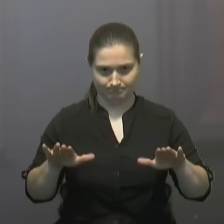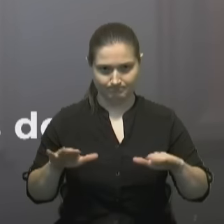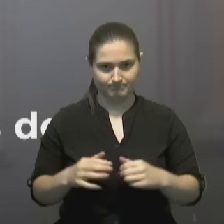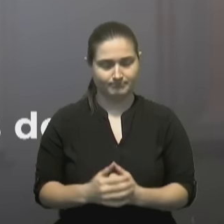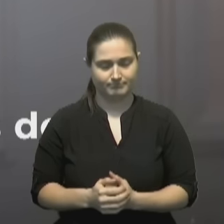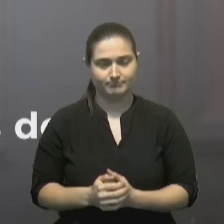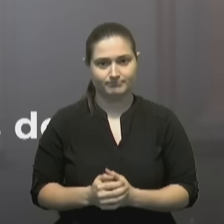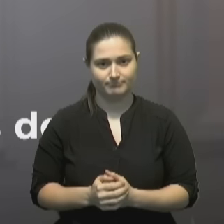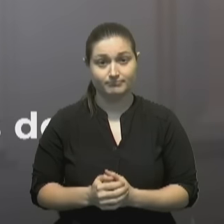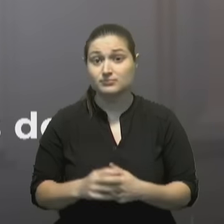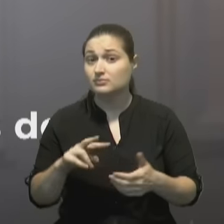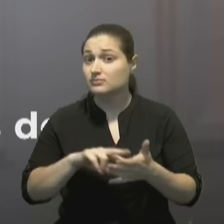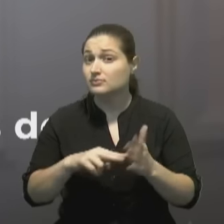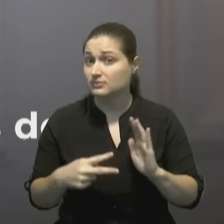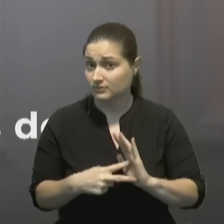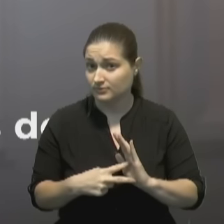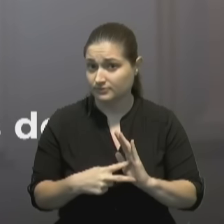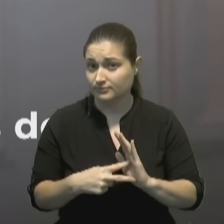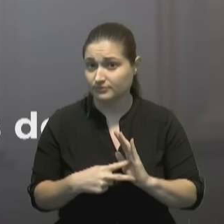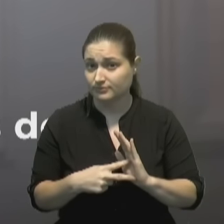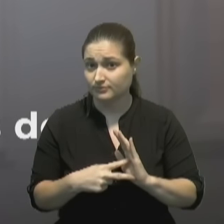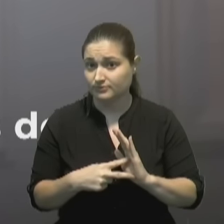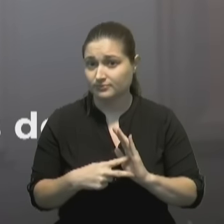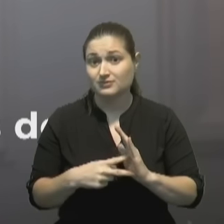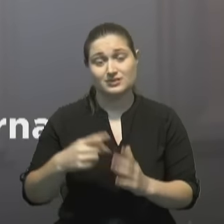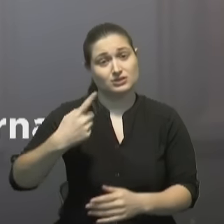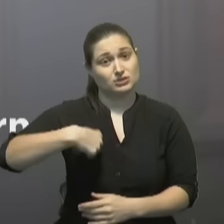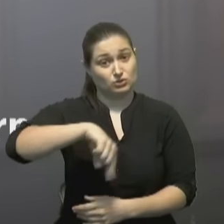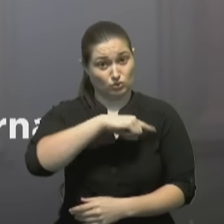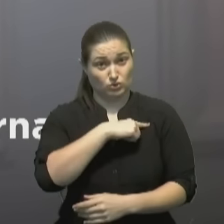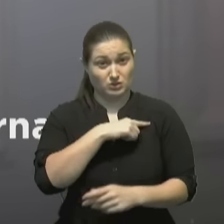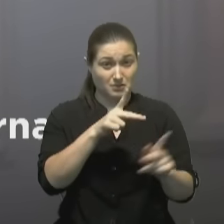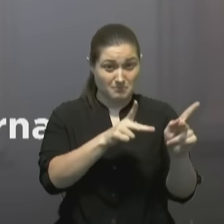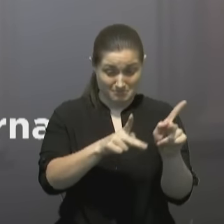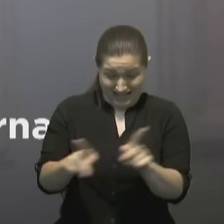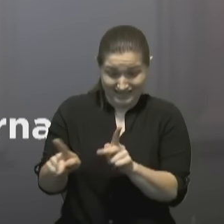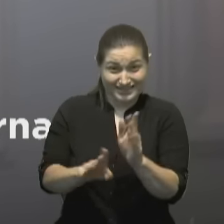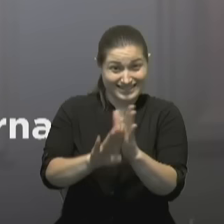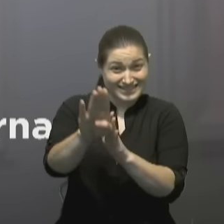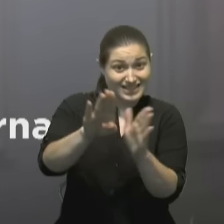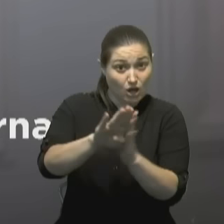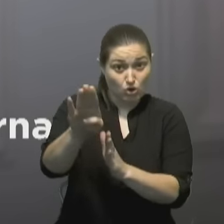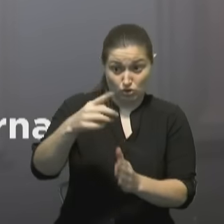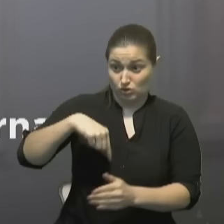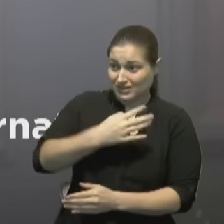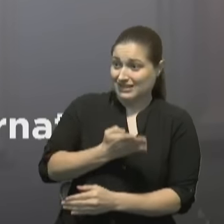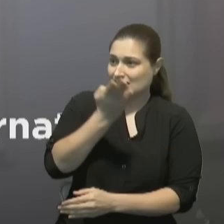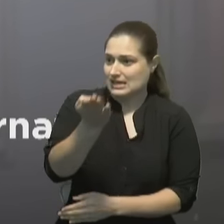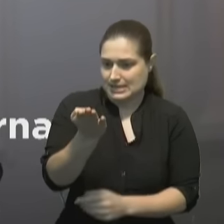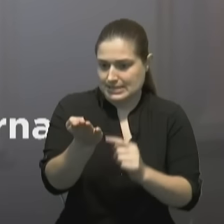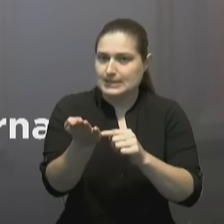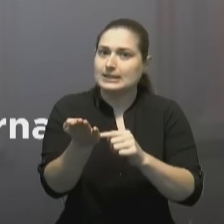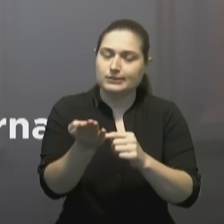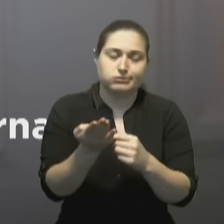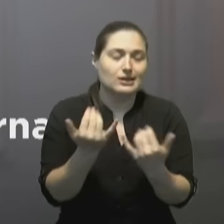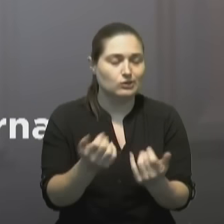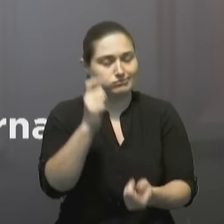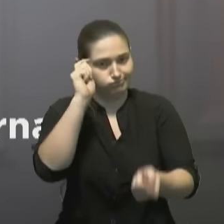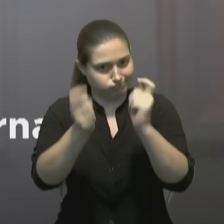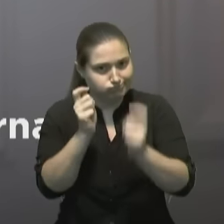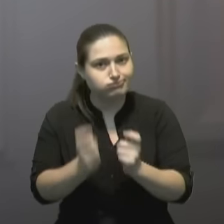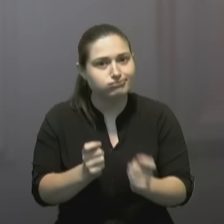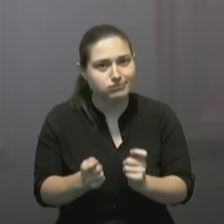Esto implicará ajustar el alcance de los planes de desarrollo que habíamos planteado y construir